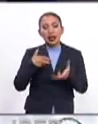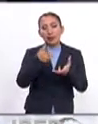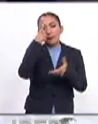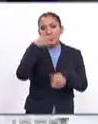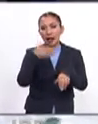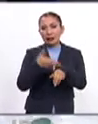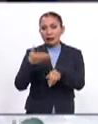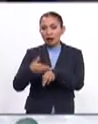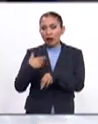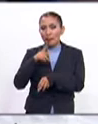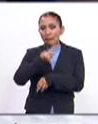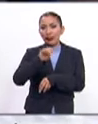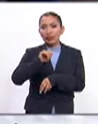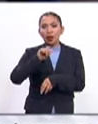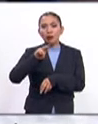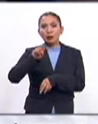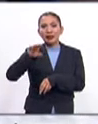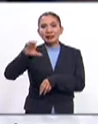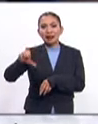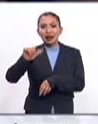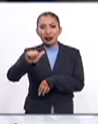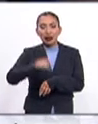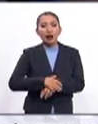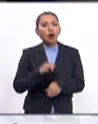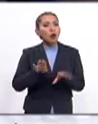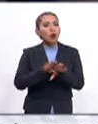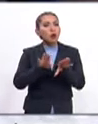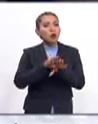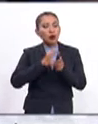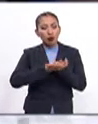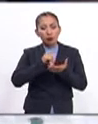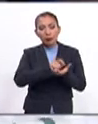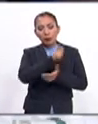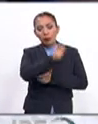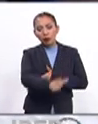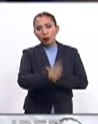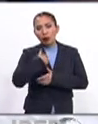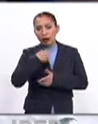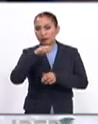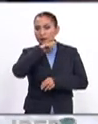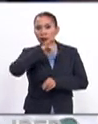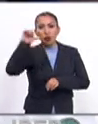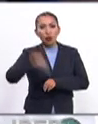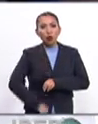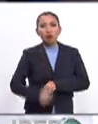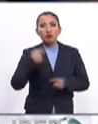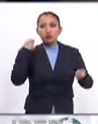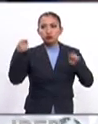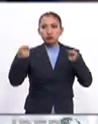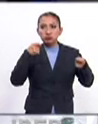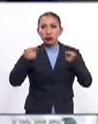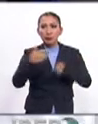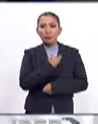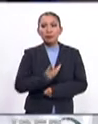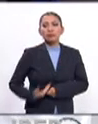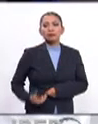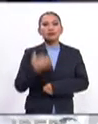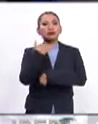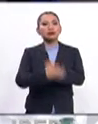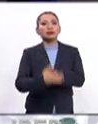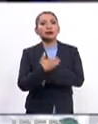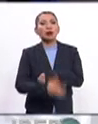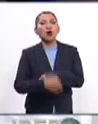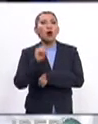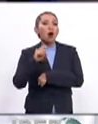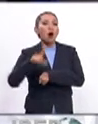para las sanciones a PDVSA es a través de la transferencia expedita del control al presidente interino